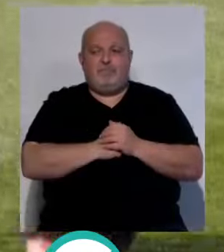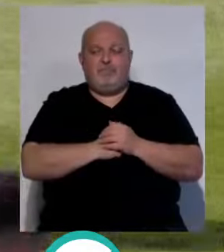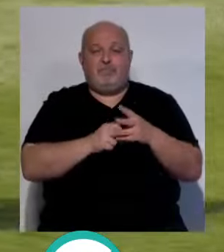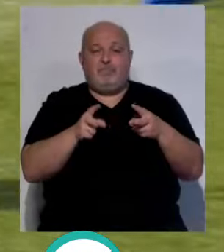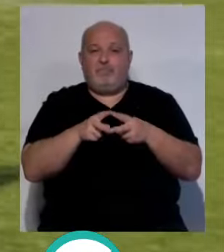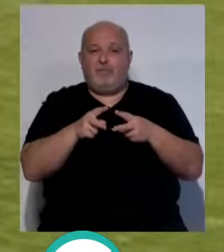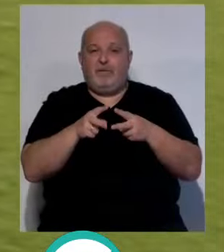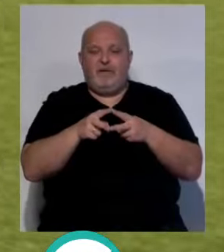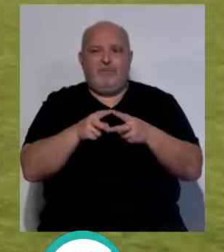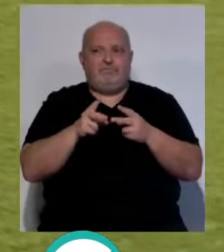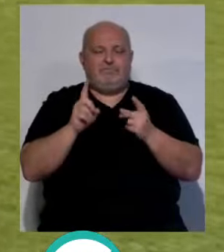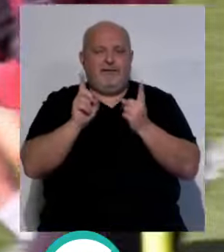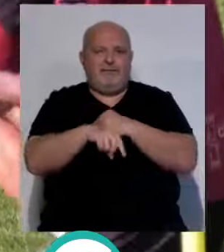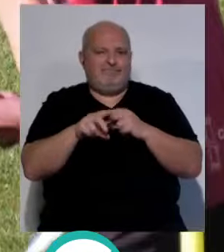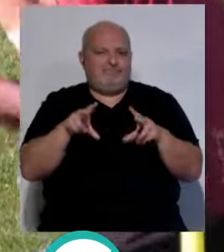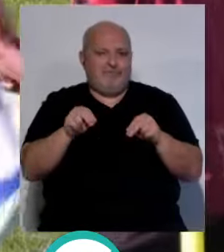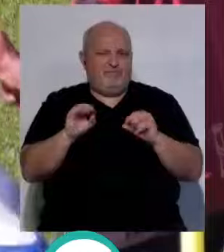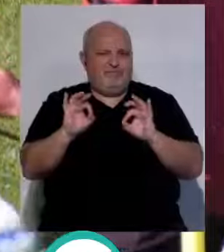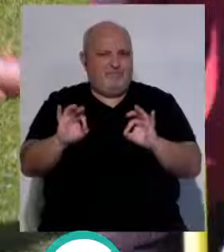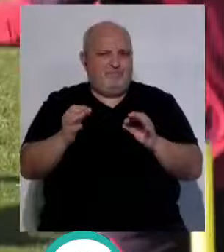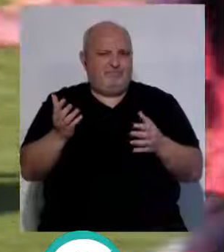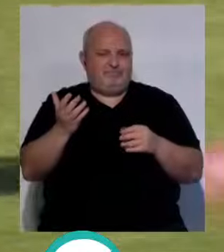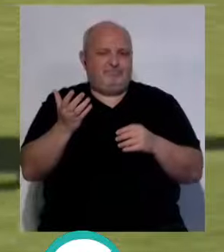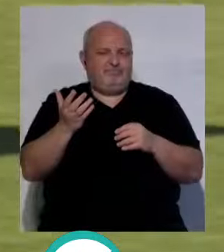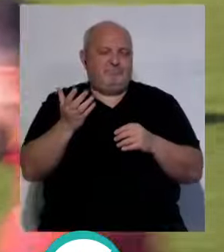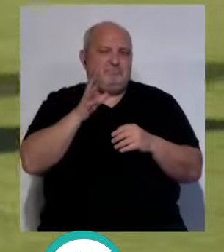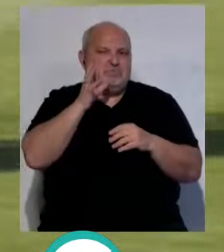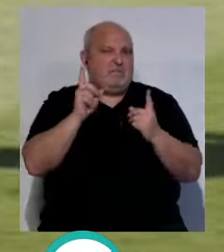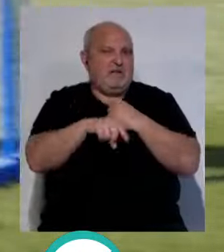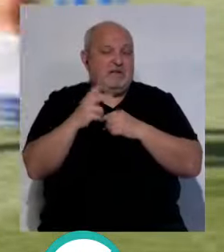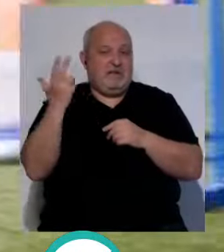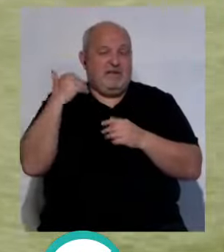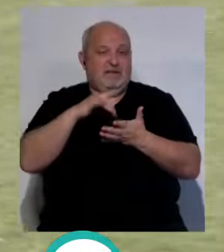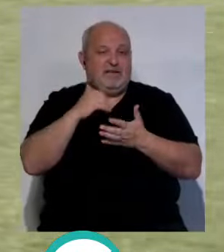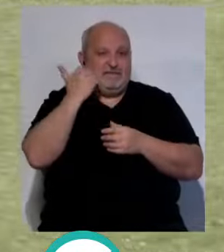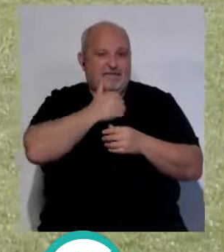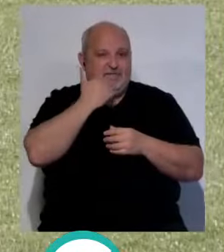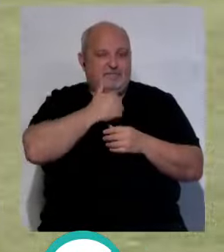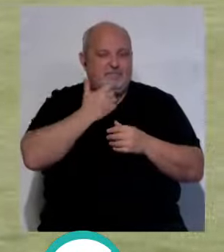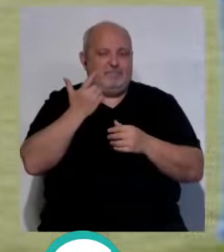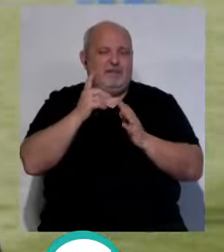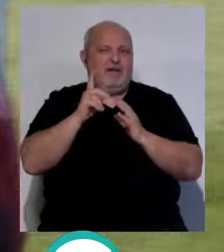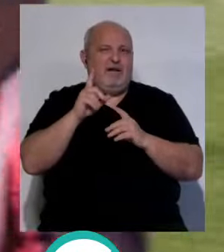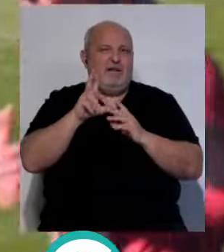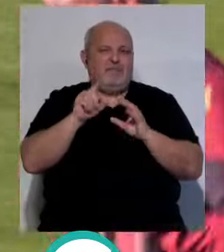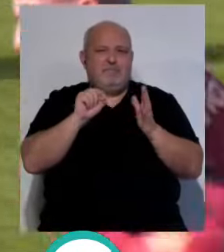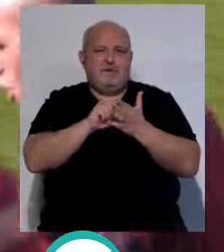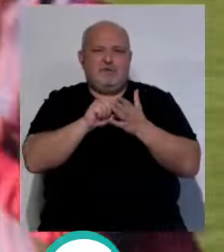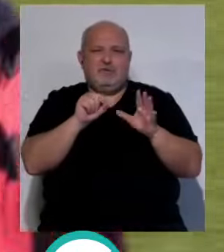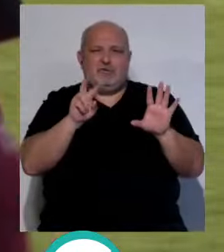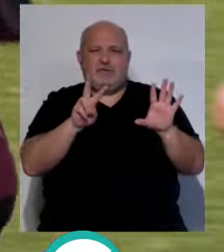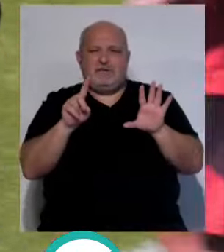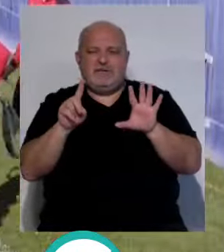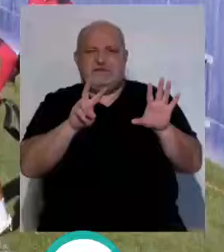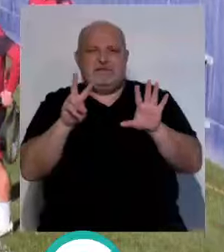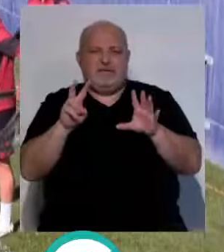jugadores para mí yo no los hubiera quitado. Y sobre todo también pensar que, exceptuando un cambio, el resto se hicieron muy tarde. A partir de minutos 76, 77.